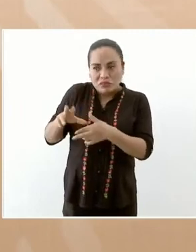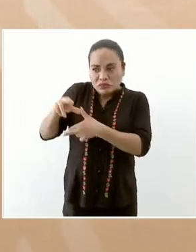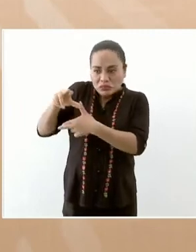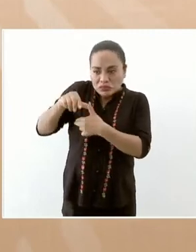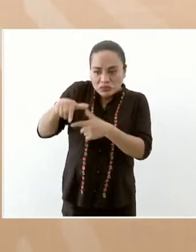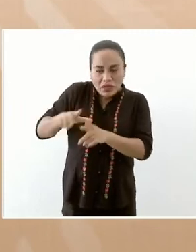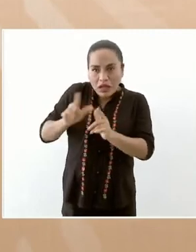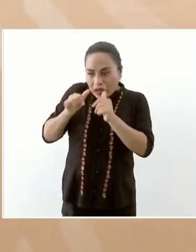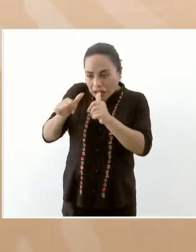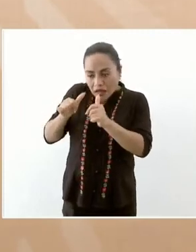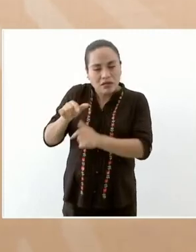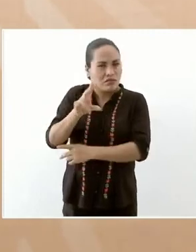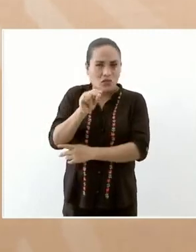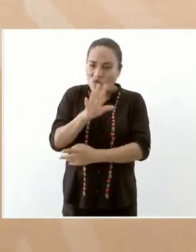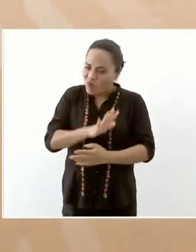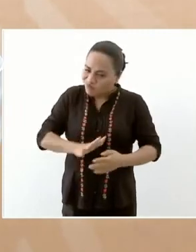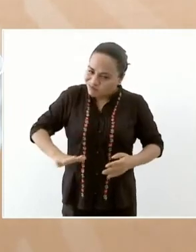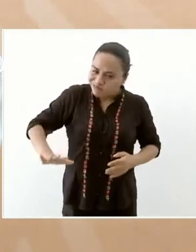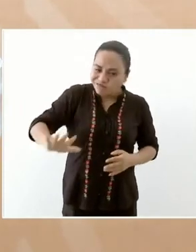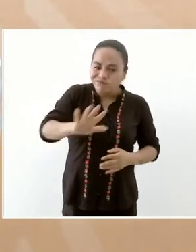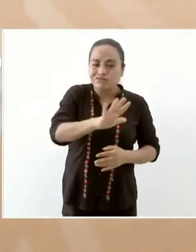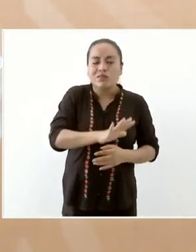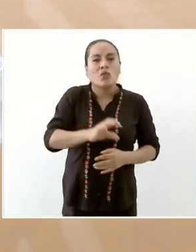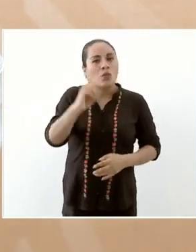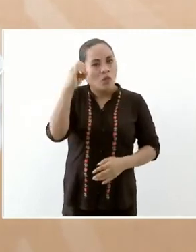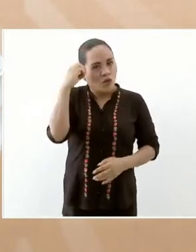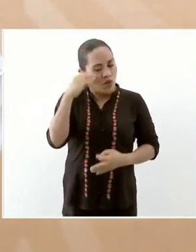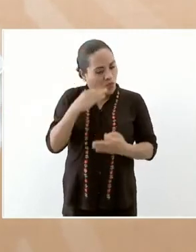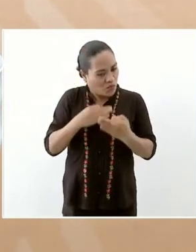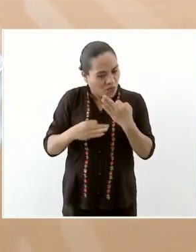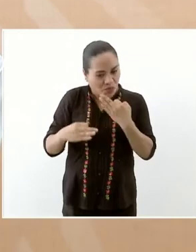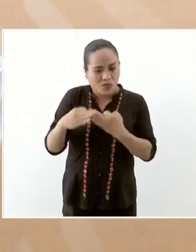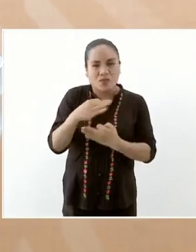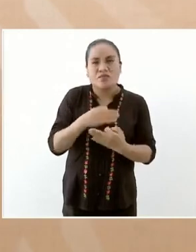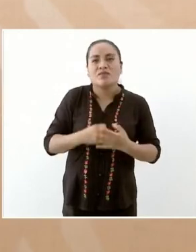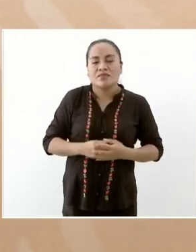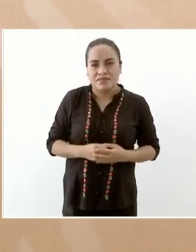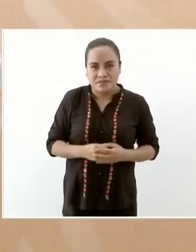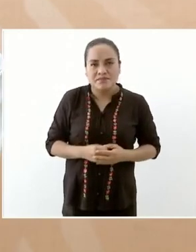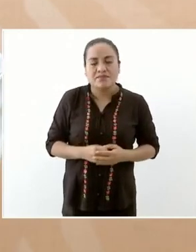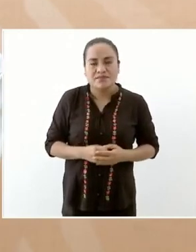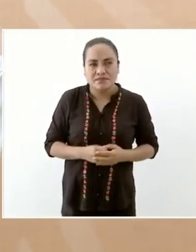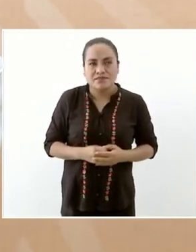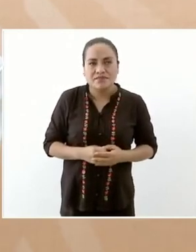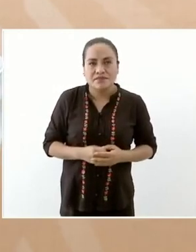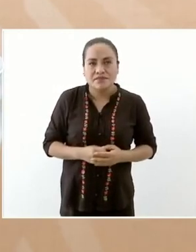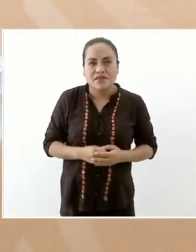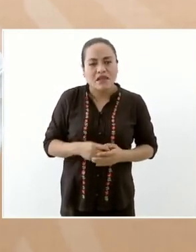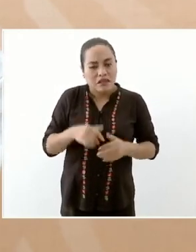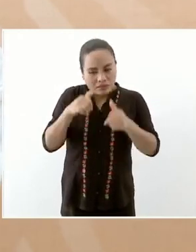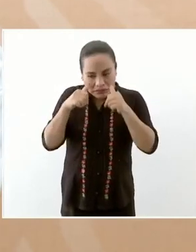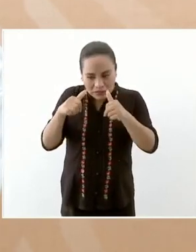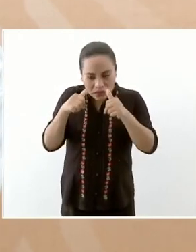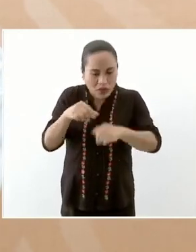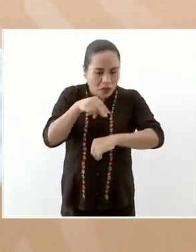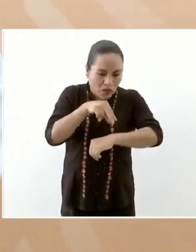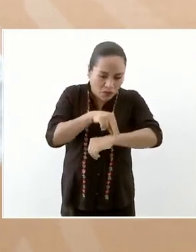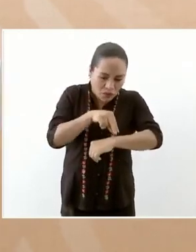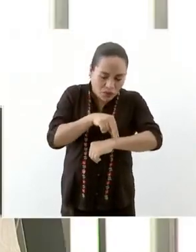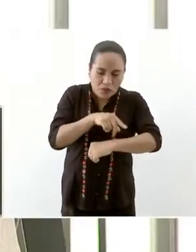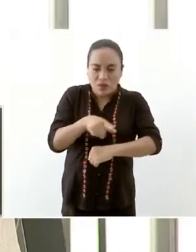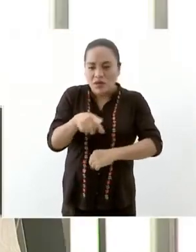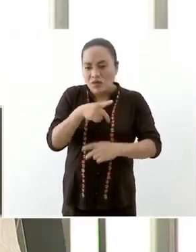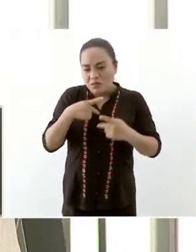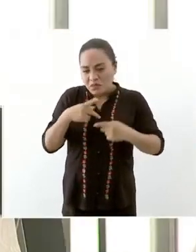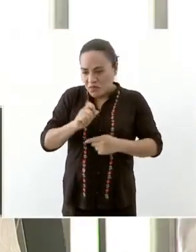huracán de primera sin faltantes de médicos sin faltantes de especialistas